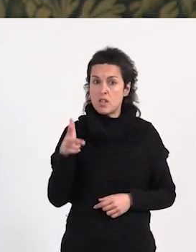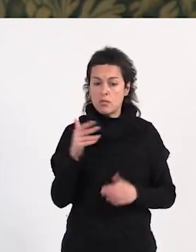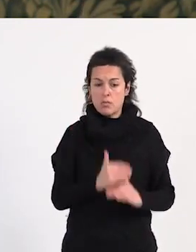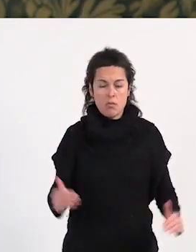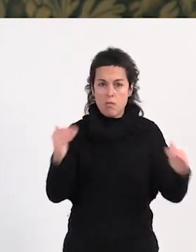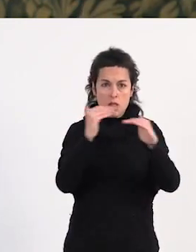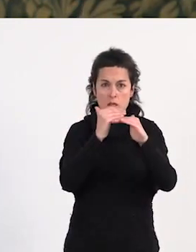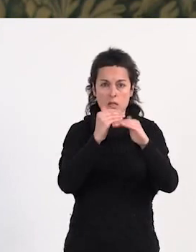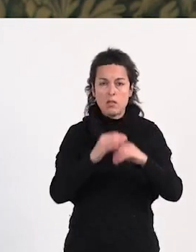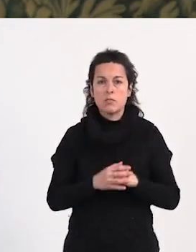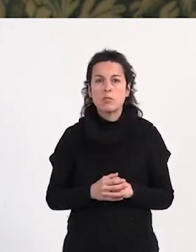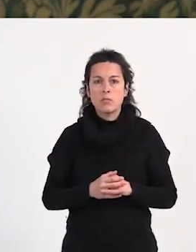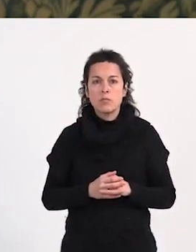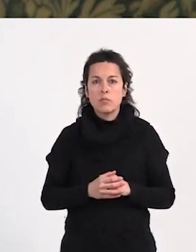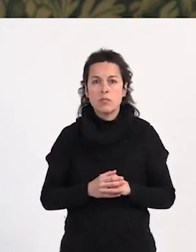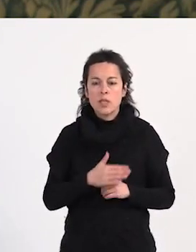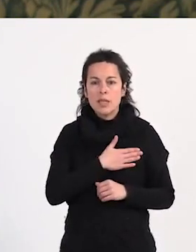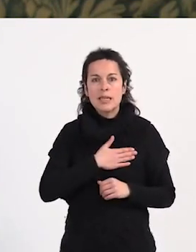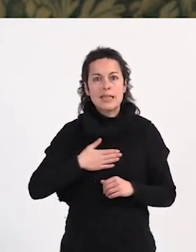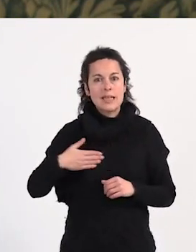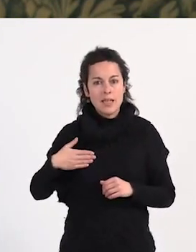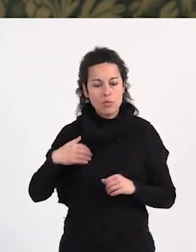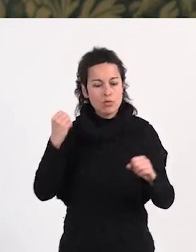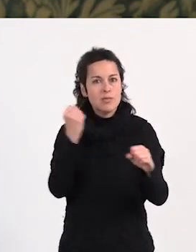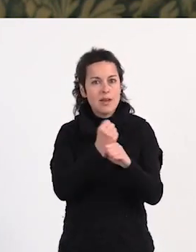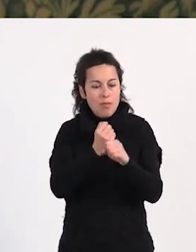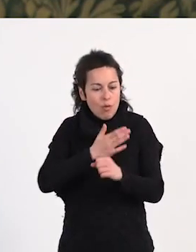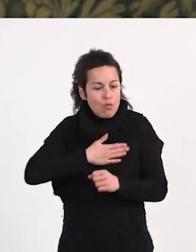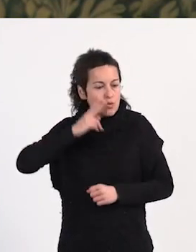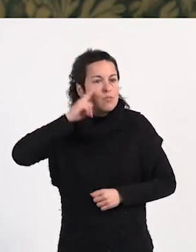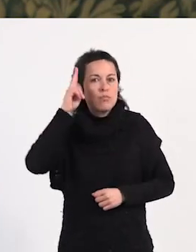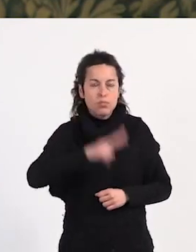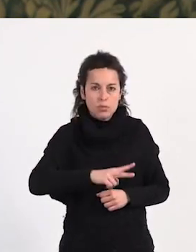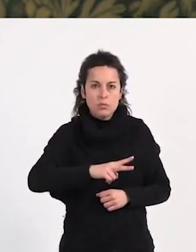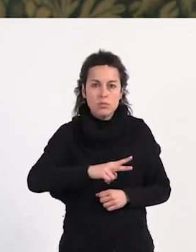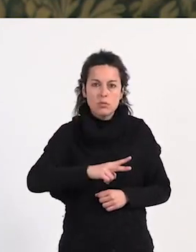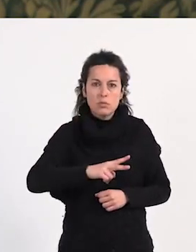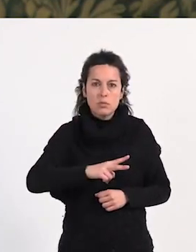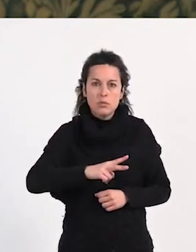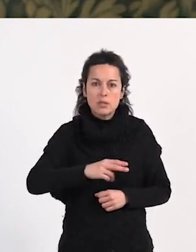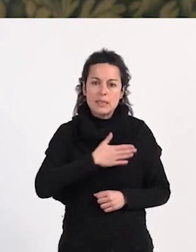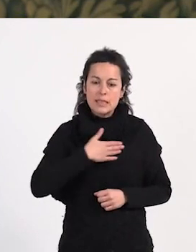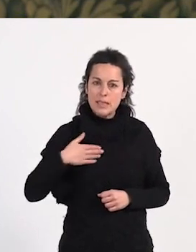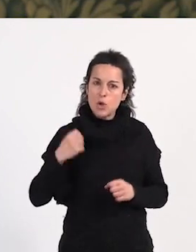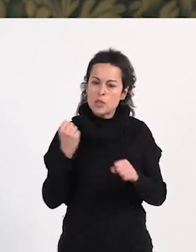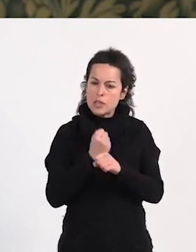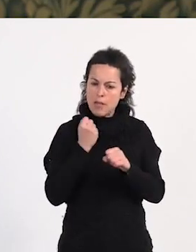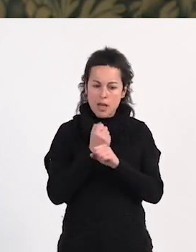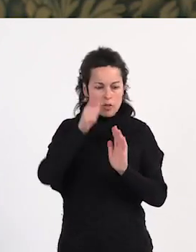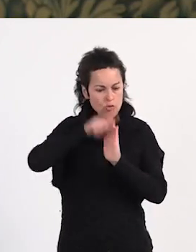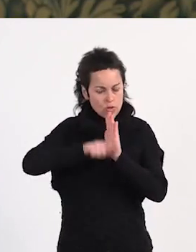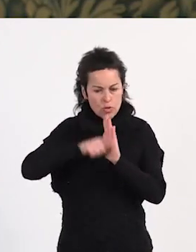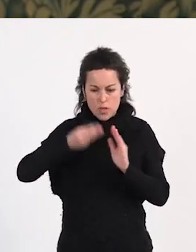igualdad. Queremos un reconocimiento a nuestro trabajo y poder realizar con todas las garantías.